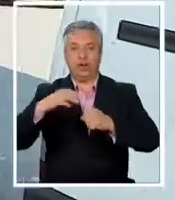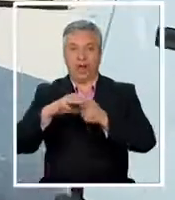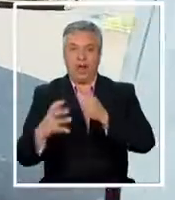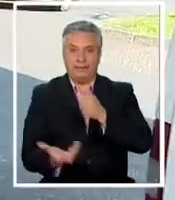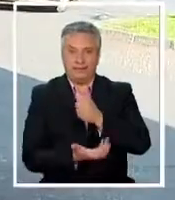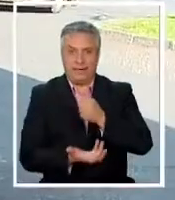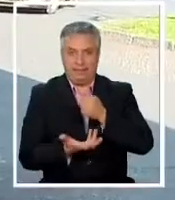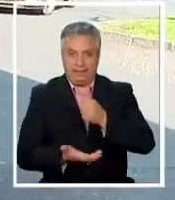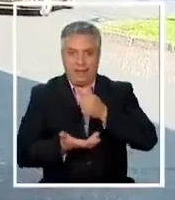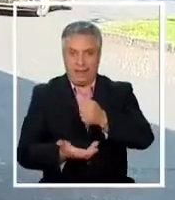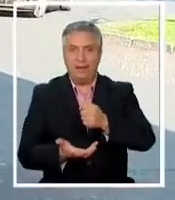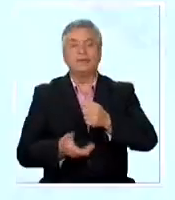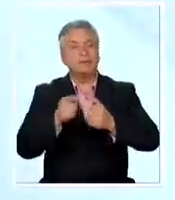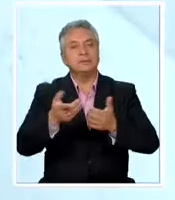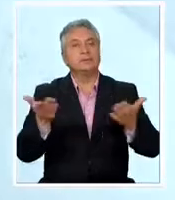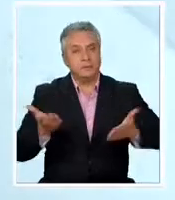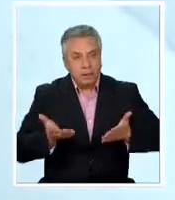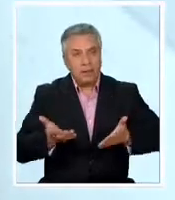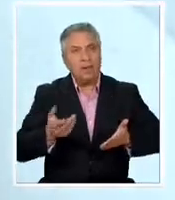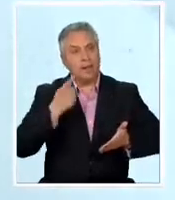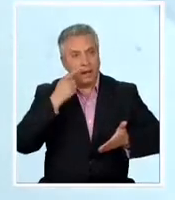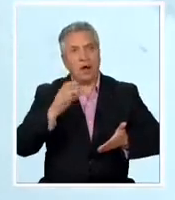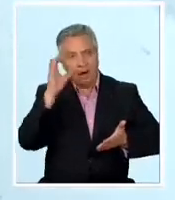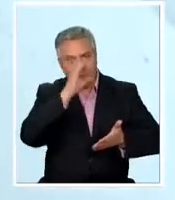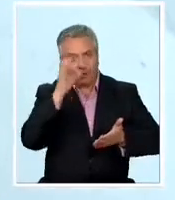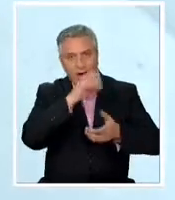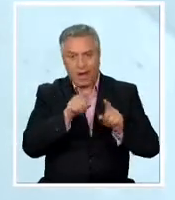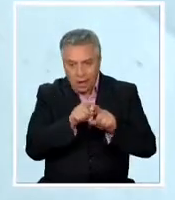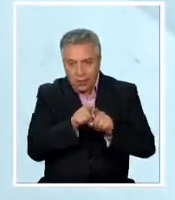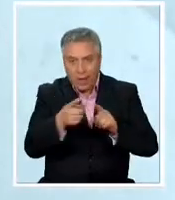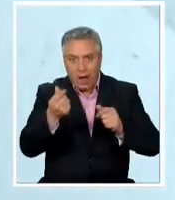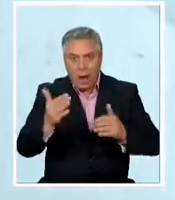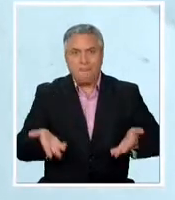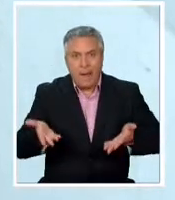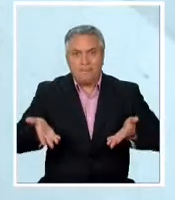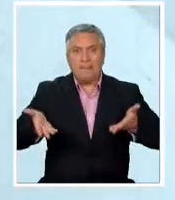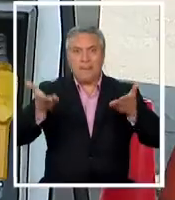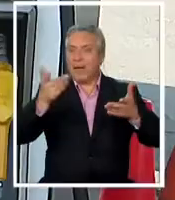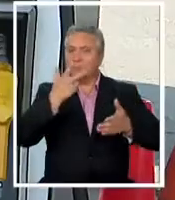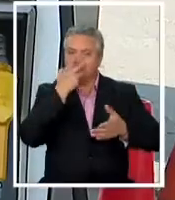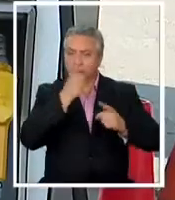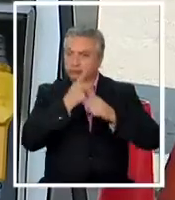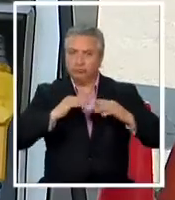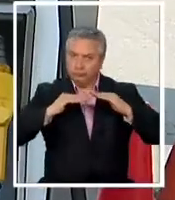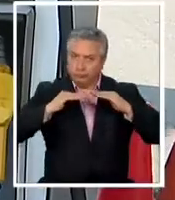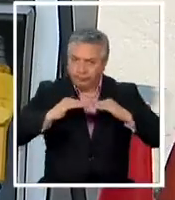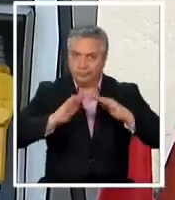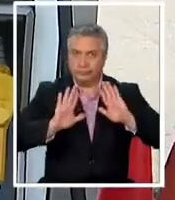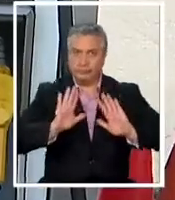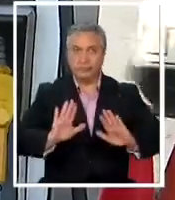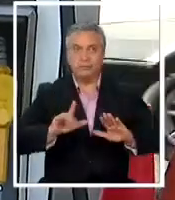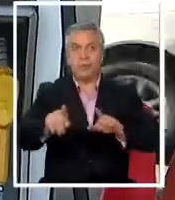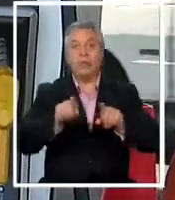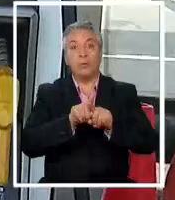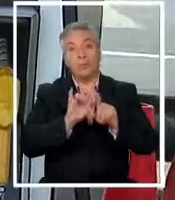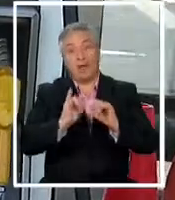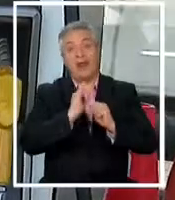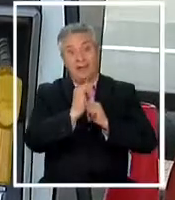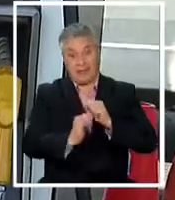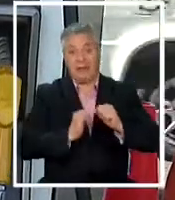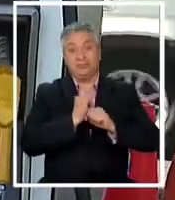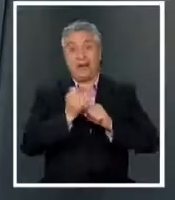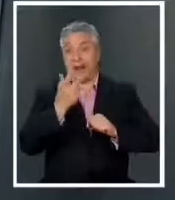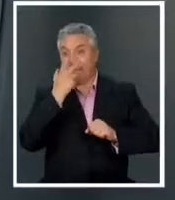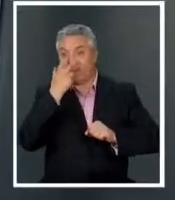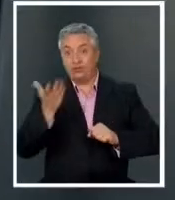Inyección de recursos que busca ayudar a amortiguar las constantes alzas en el peso de los combustibles. La subida internacional del petróleo y el